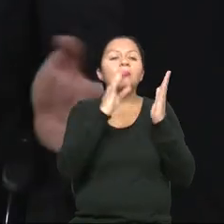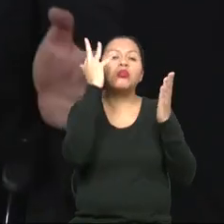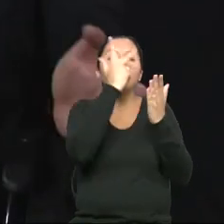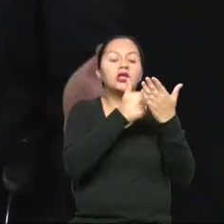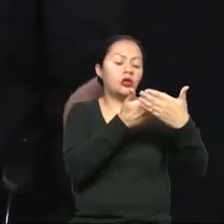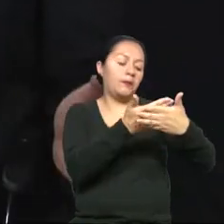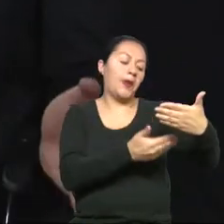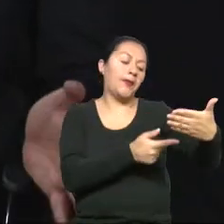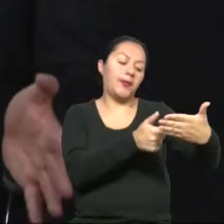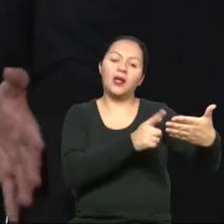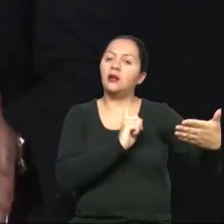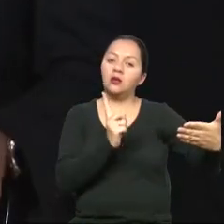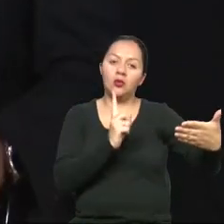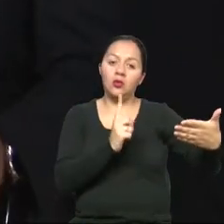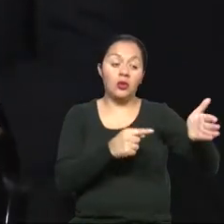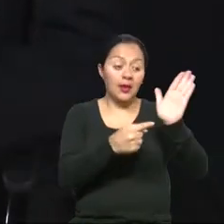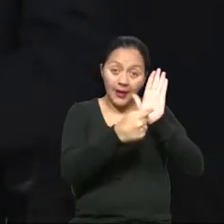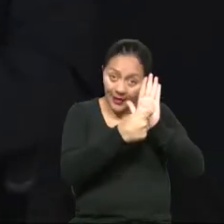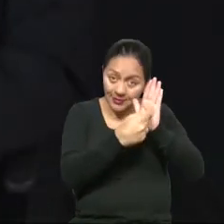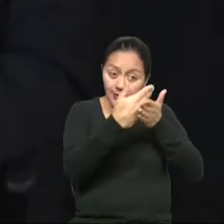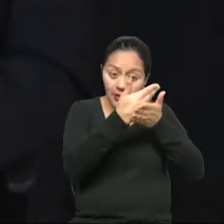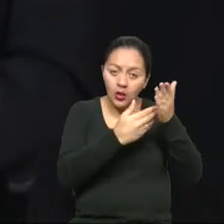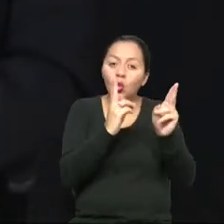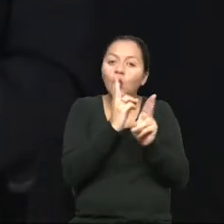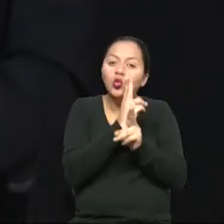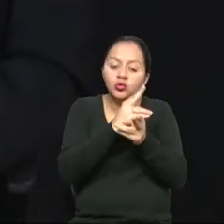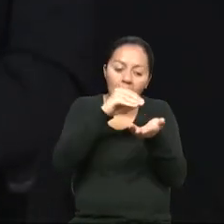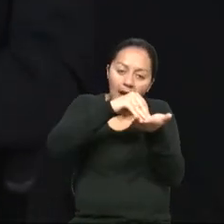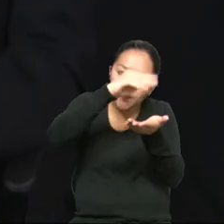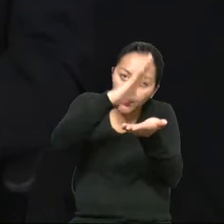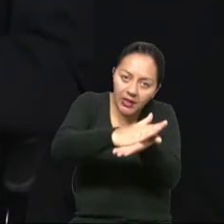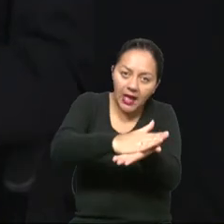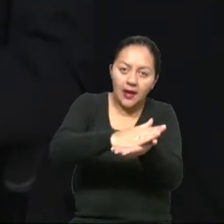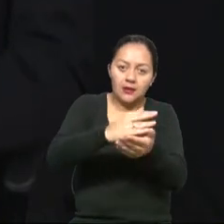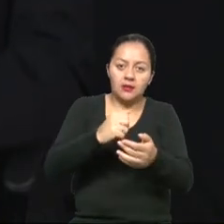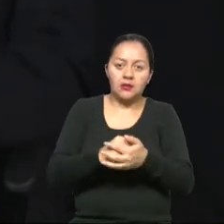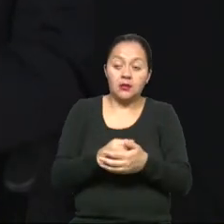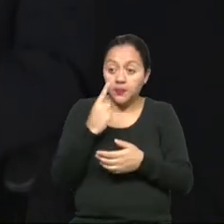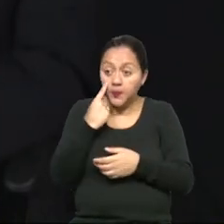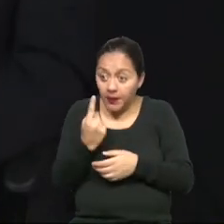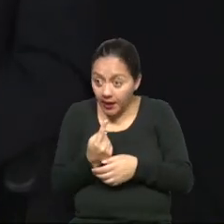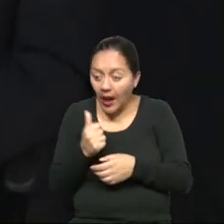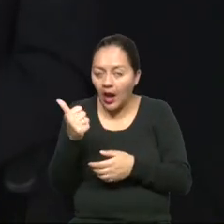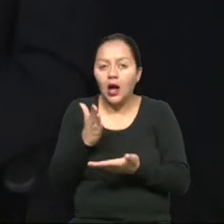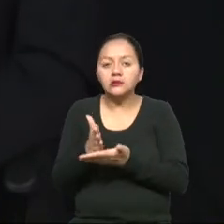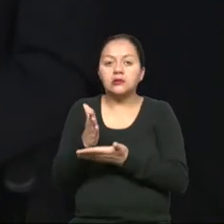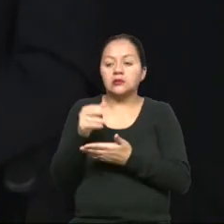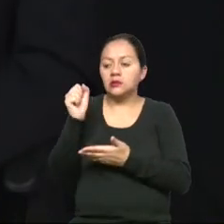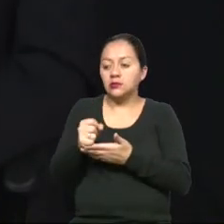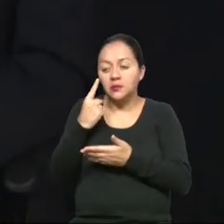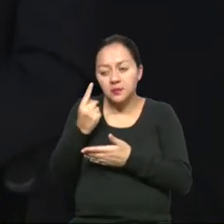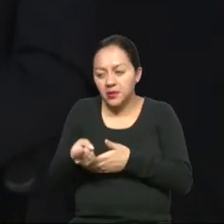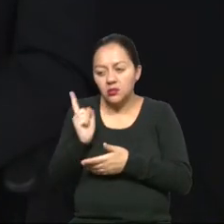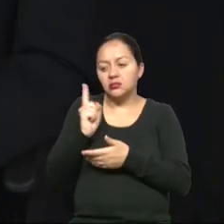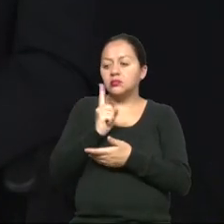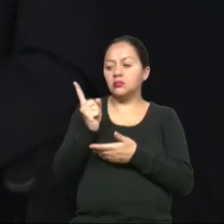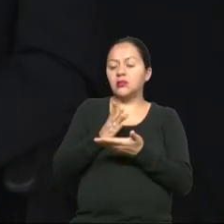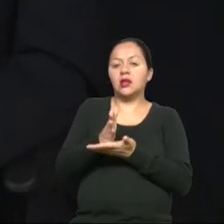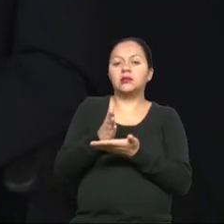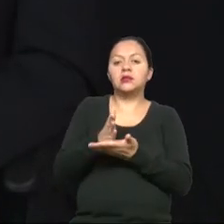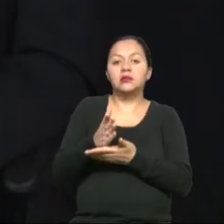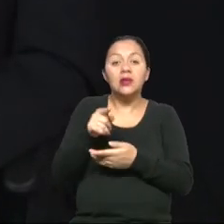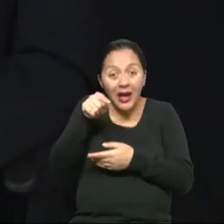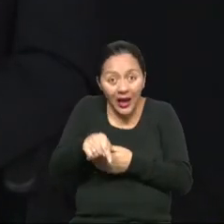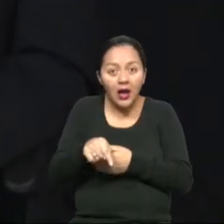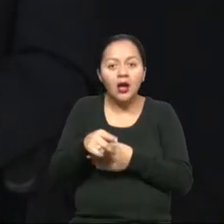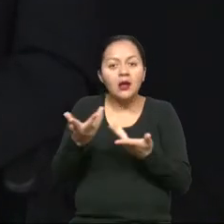decir que una edificación es accesible, pero solamente tengo que probarla en el uso y ver si en realidad es accesible. Y ahí poder ver si en realidad esa normativa